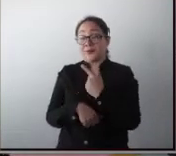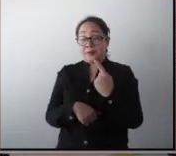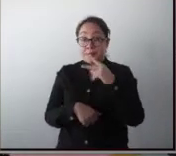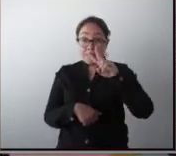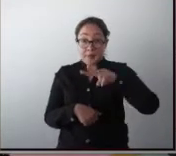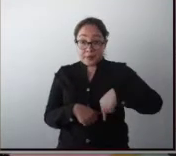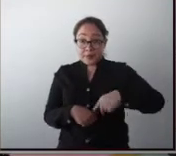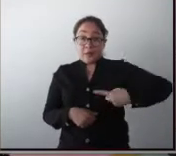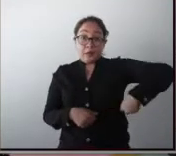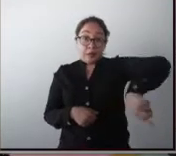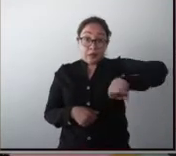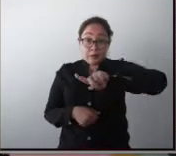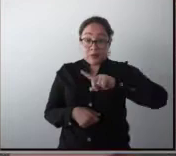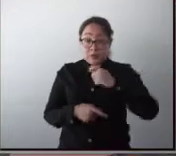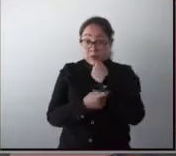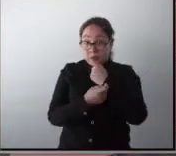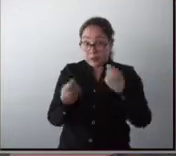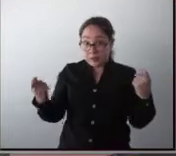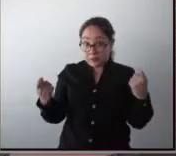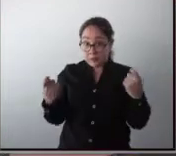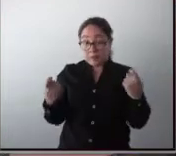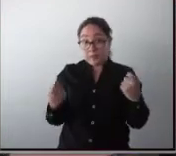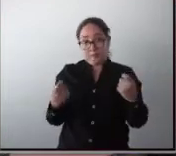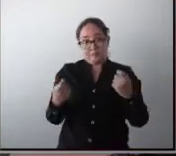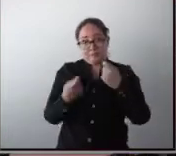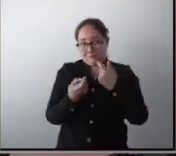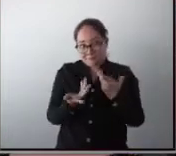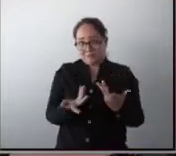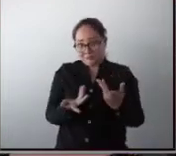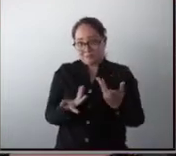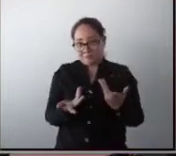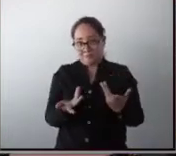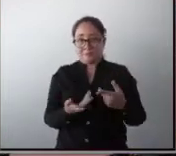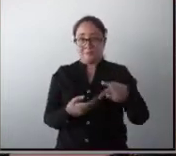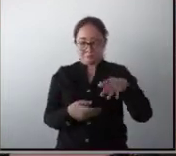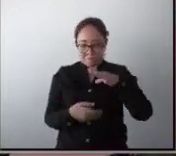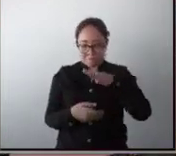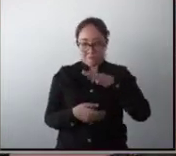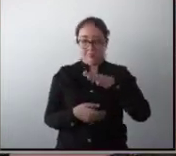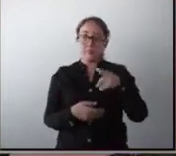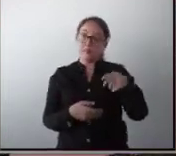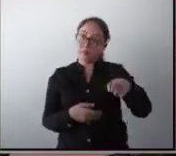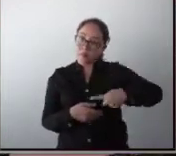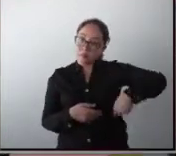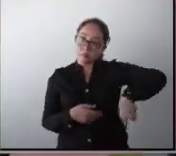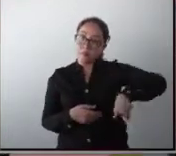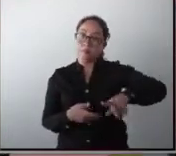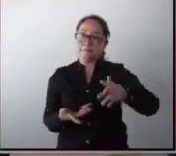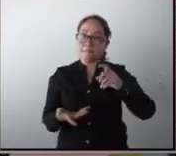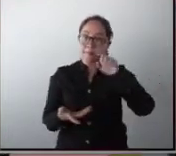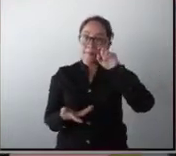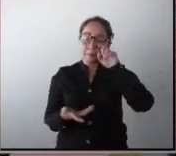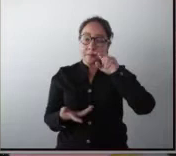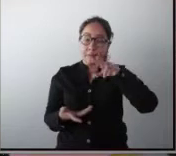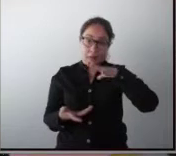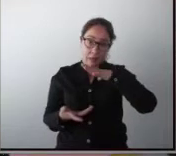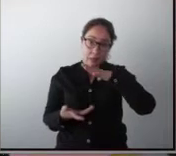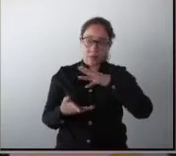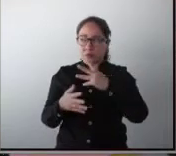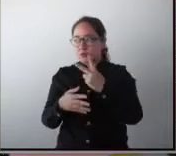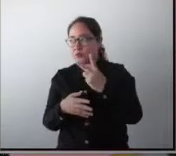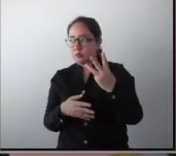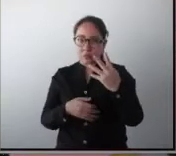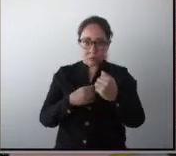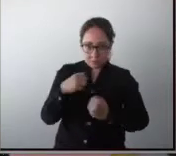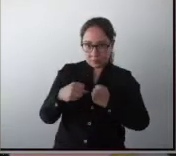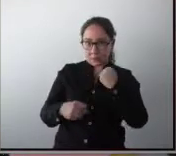afecta a una población muy sensible que son los niños, como mencioné hace un momento, se manifiesta entre los 2 y